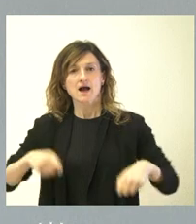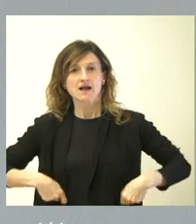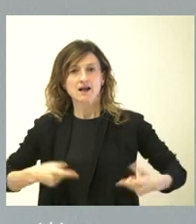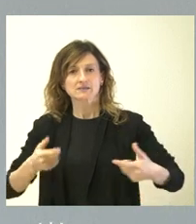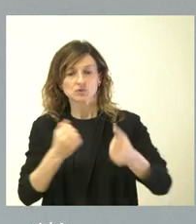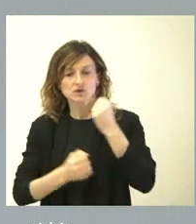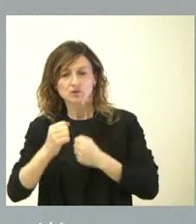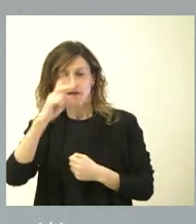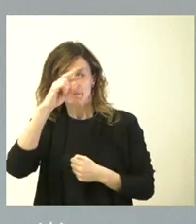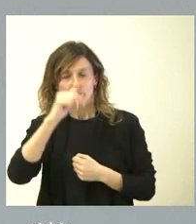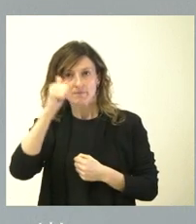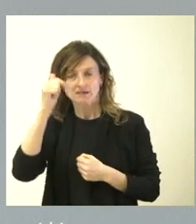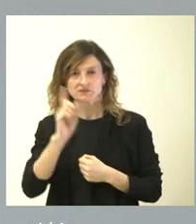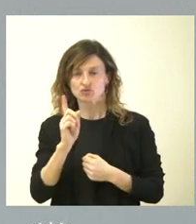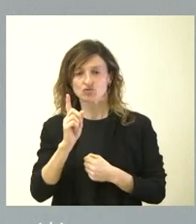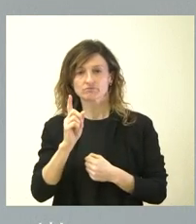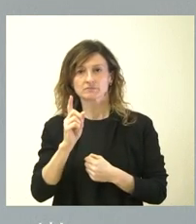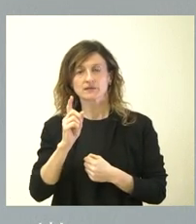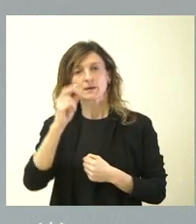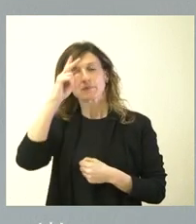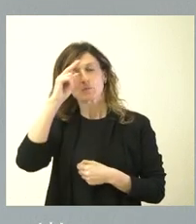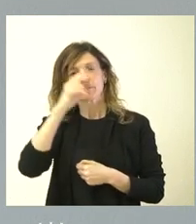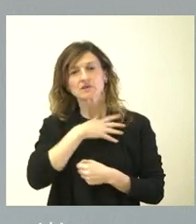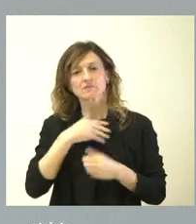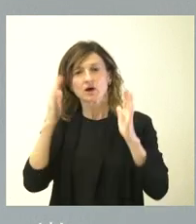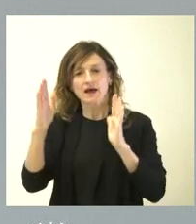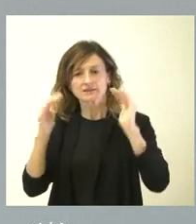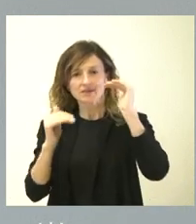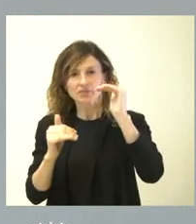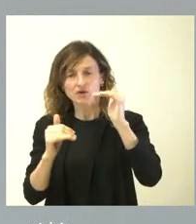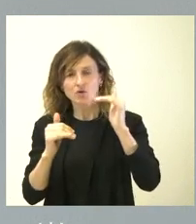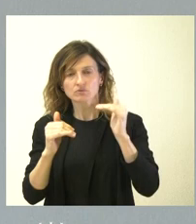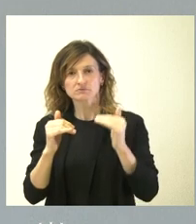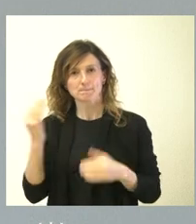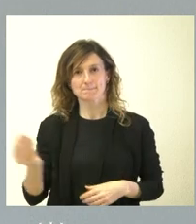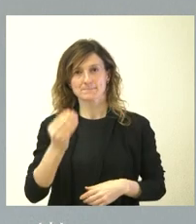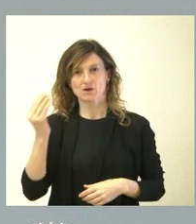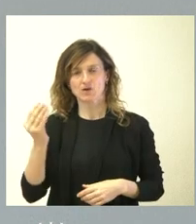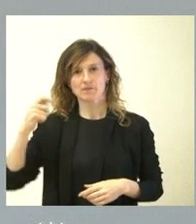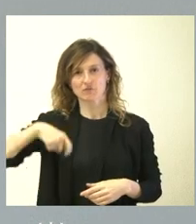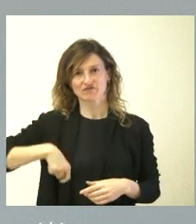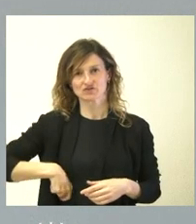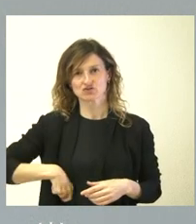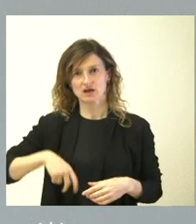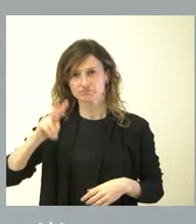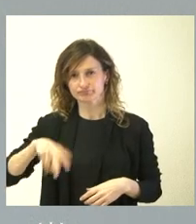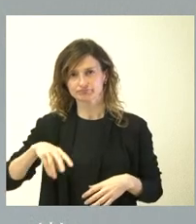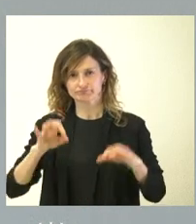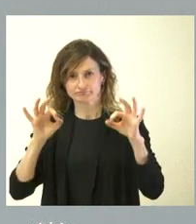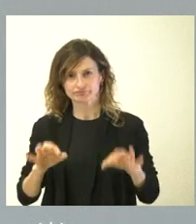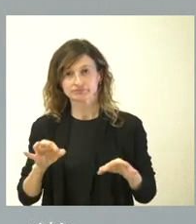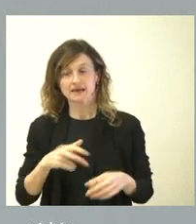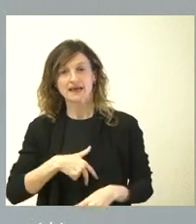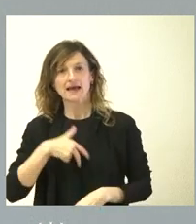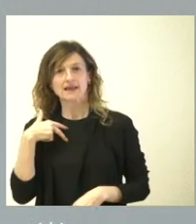preocupación en este asunto, sino ser capaces de mejorar la atención que prestamos y que esa atención sea profesional. Lo decimos con carácter